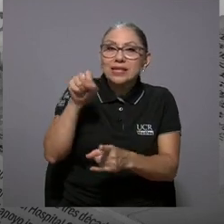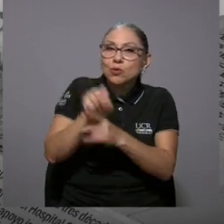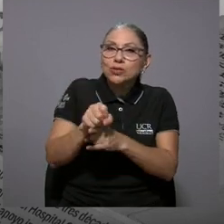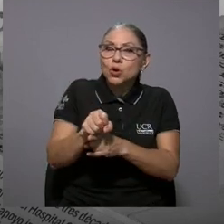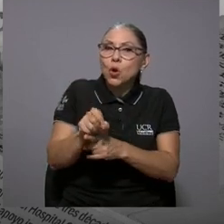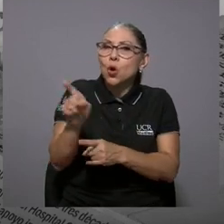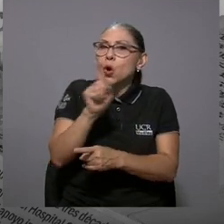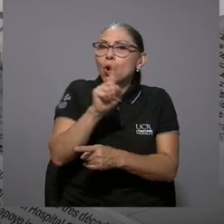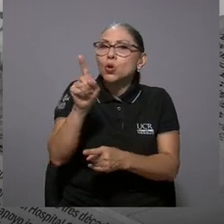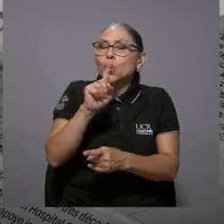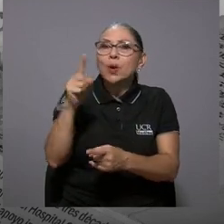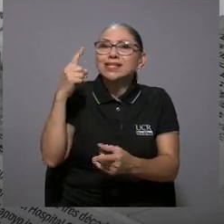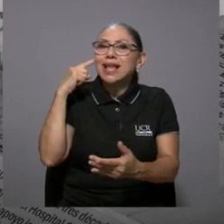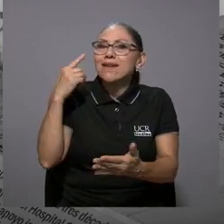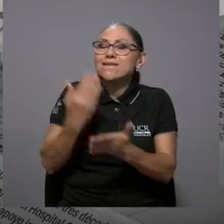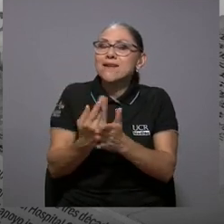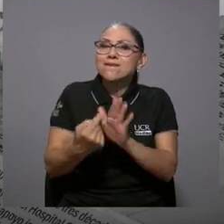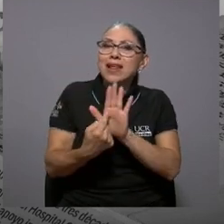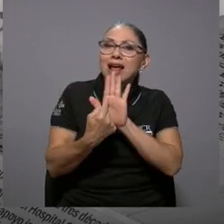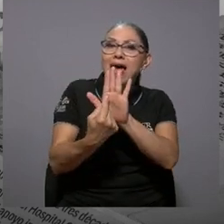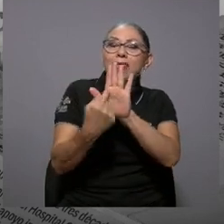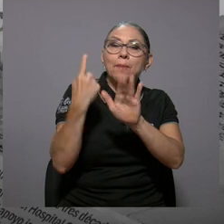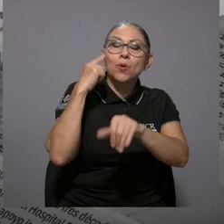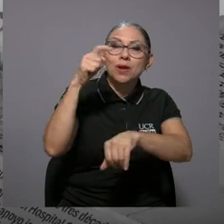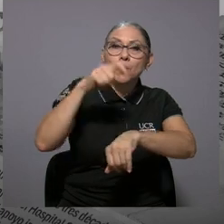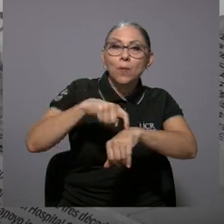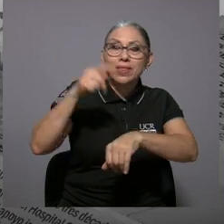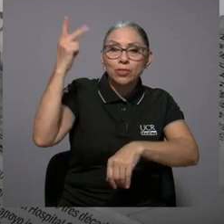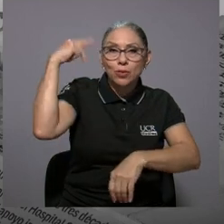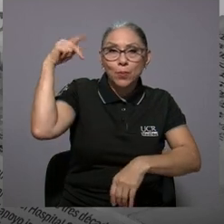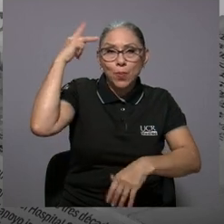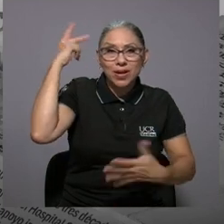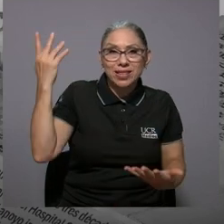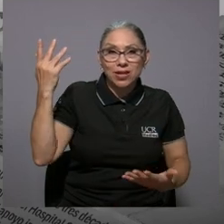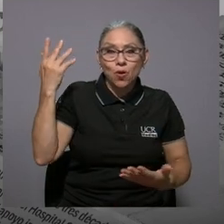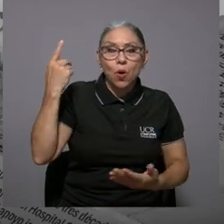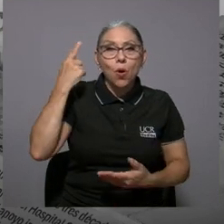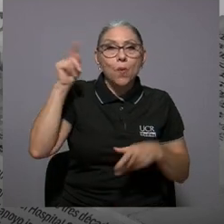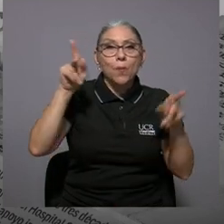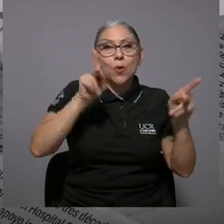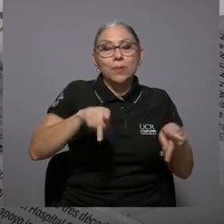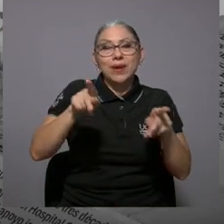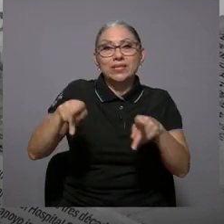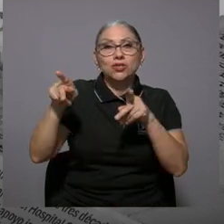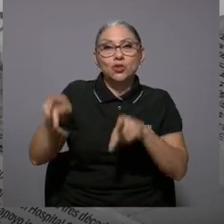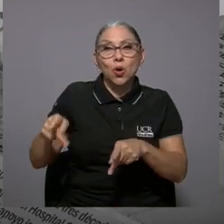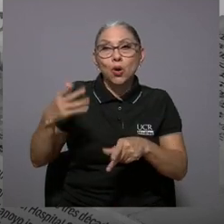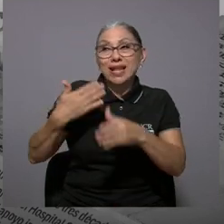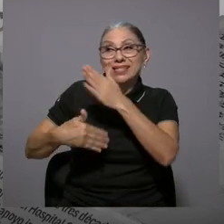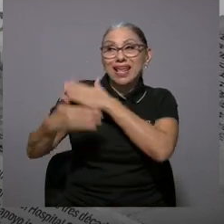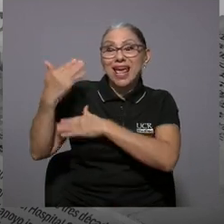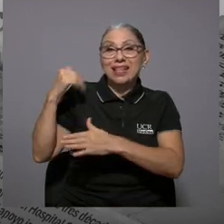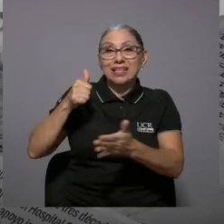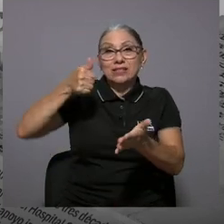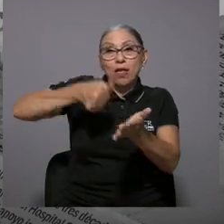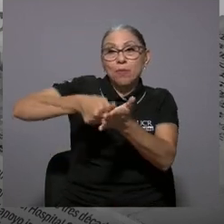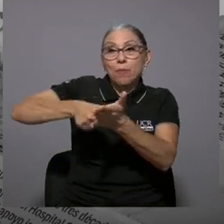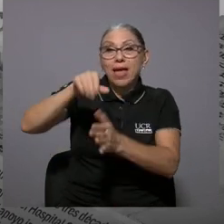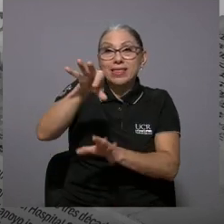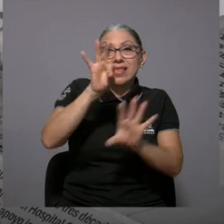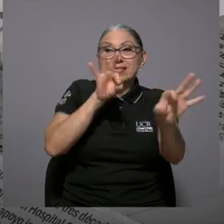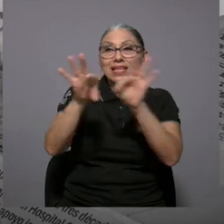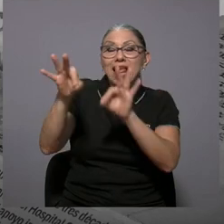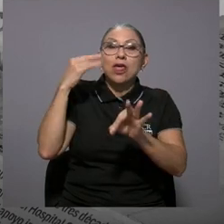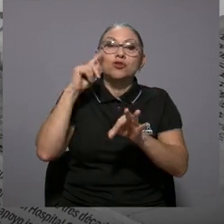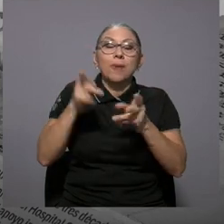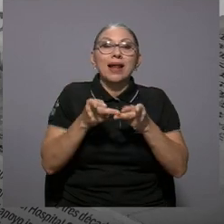esa situación no está reflejada por el momento político por quienes fueron designados para